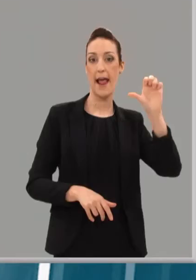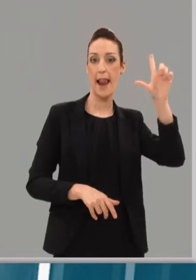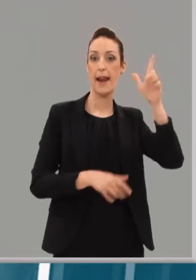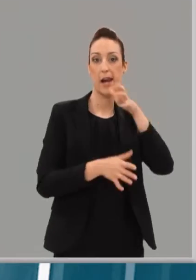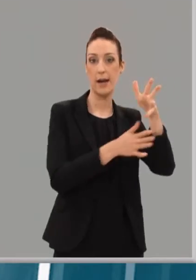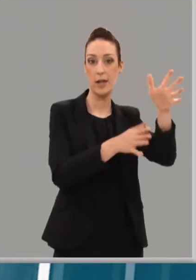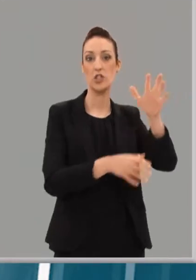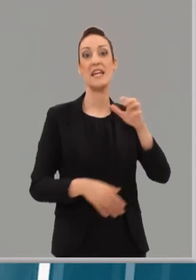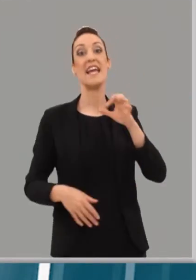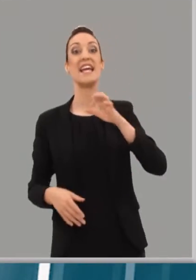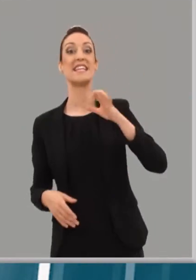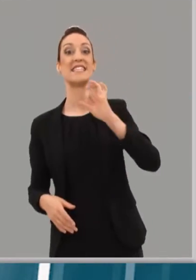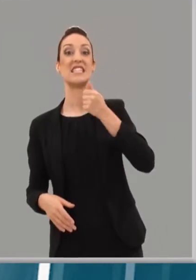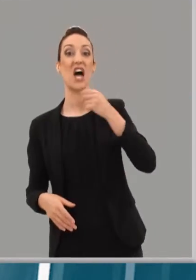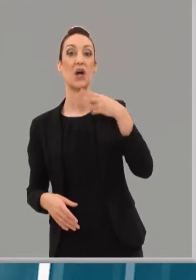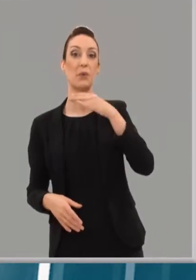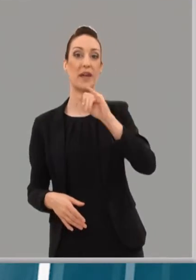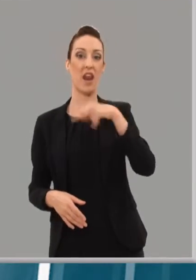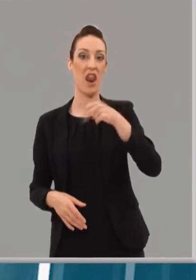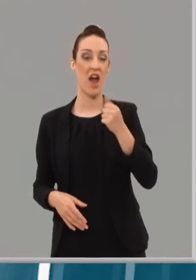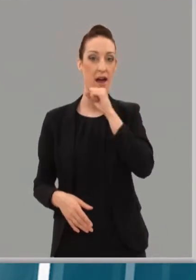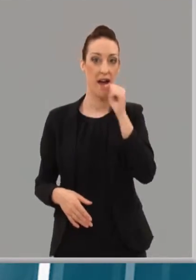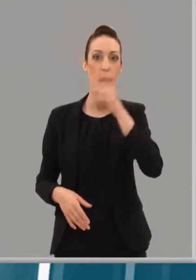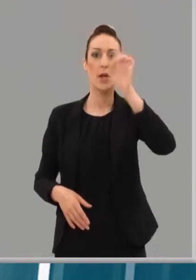pero no faltarán clásicos como La Guerra de Bandas.